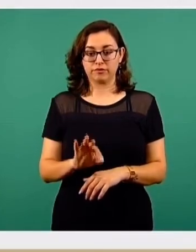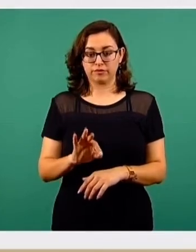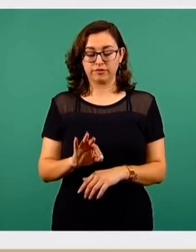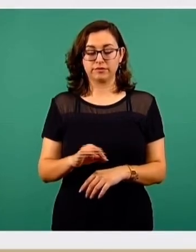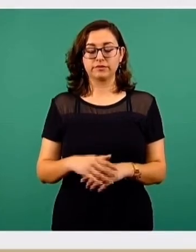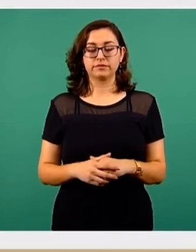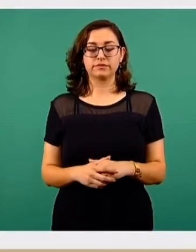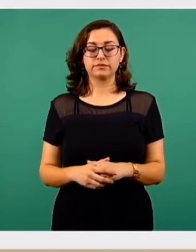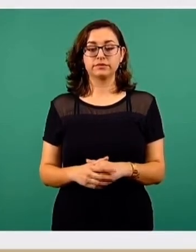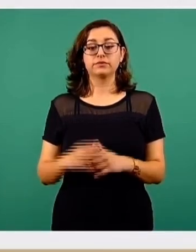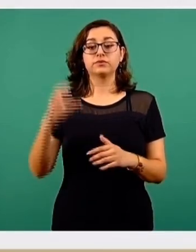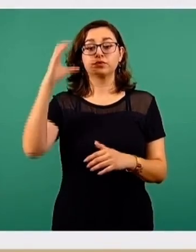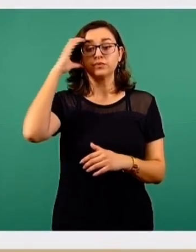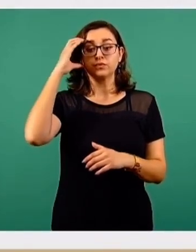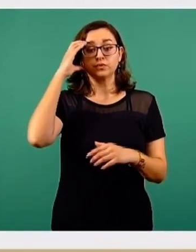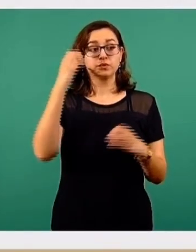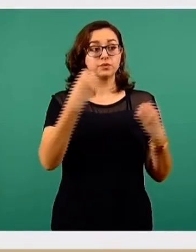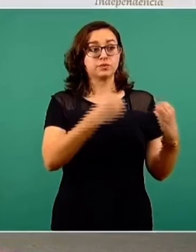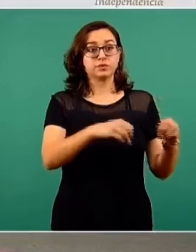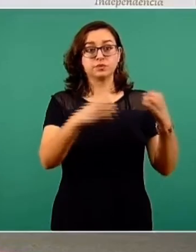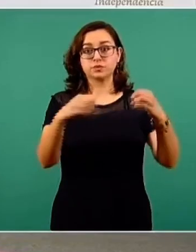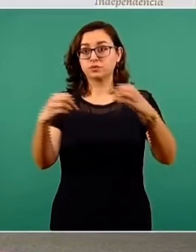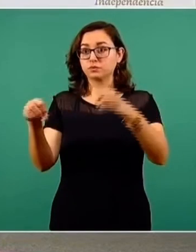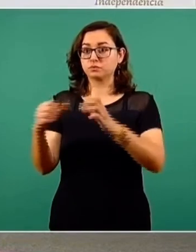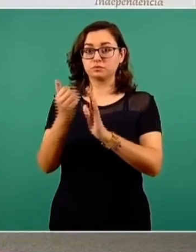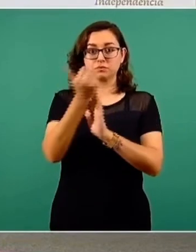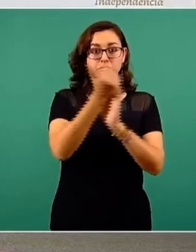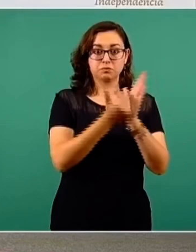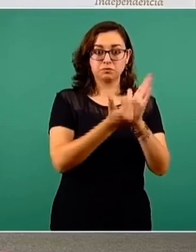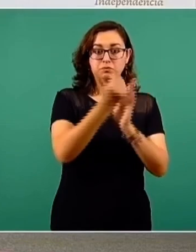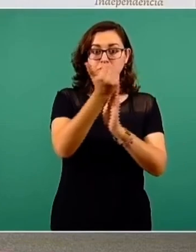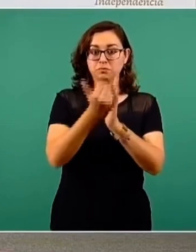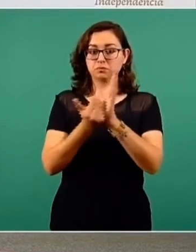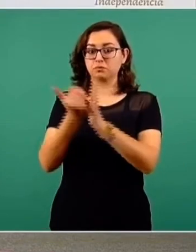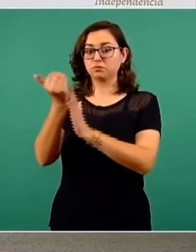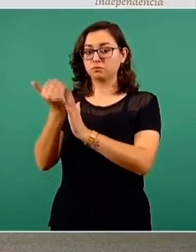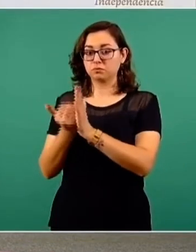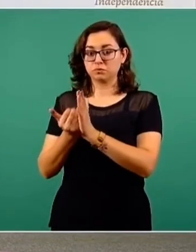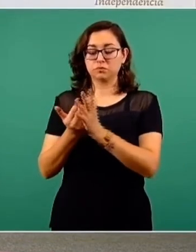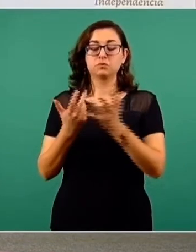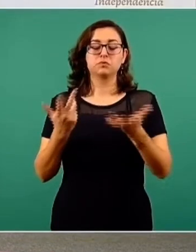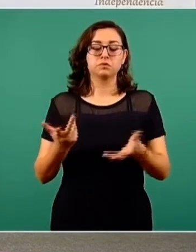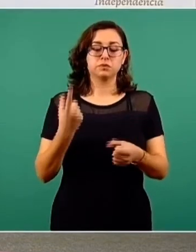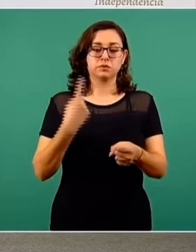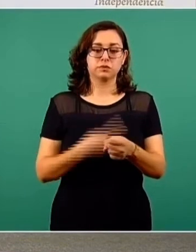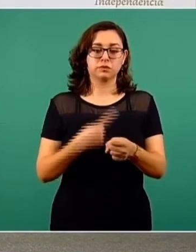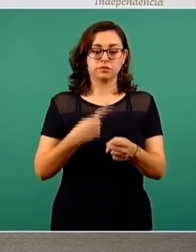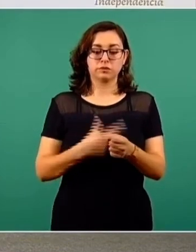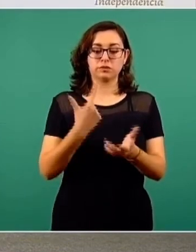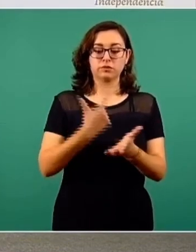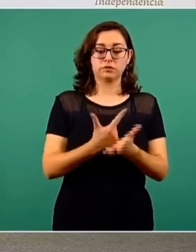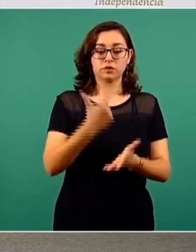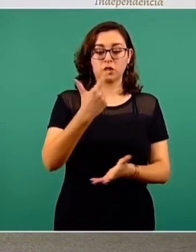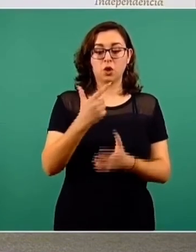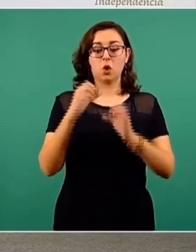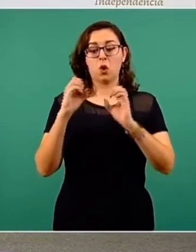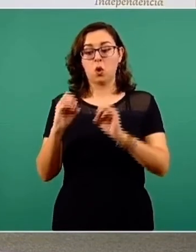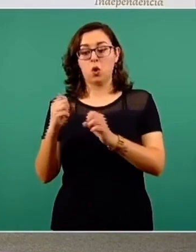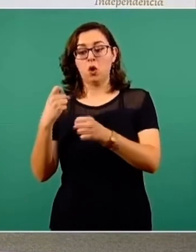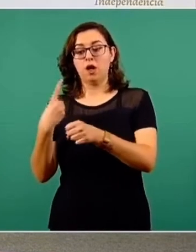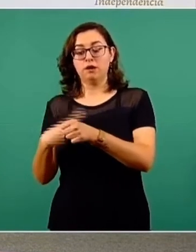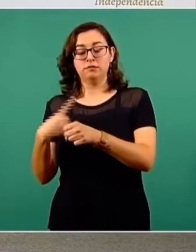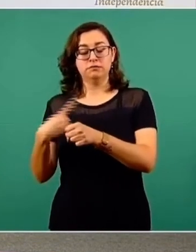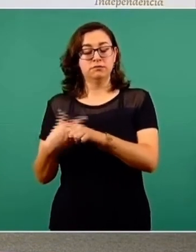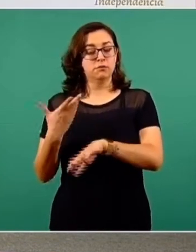de camas ocupadas por pacientes, ya sea con enfermedad grave o también enfermedad grave crítica.